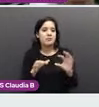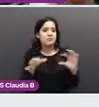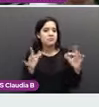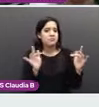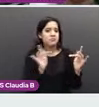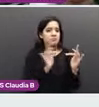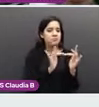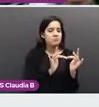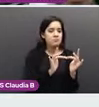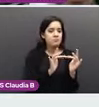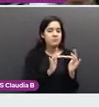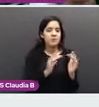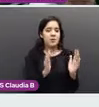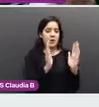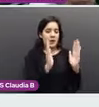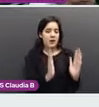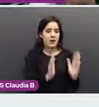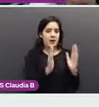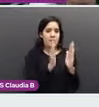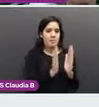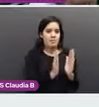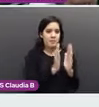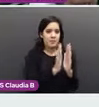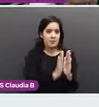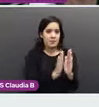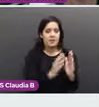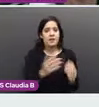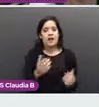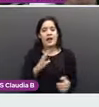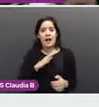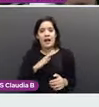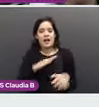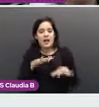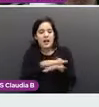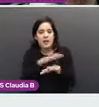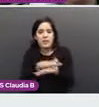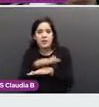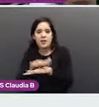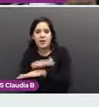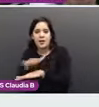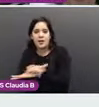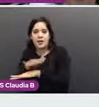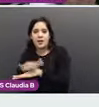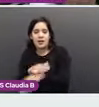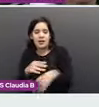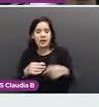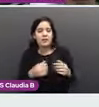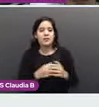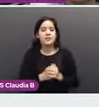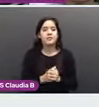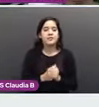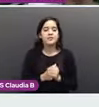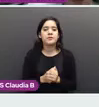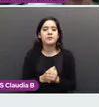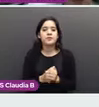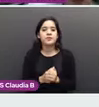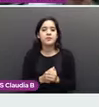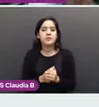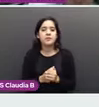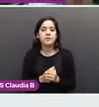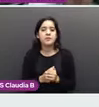exocervix va a estar dado por un epitelio escamoso y el endocervix por un epitelio cilíndrico. ¿La que sigue?